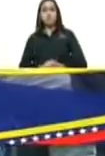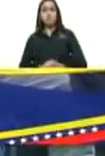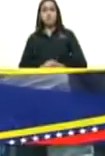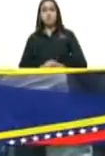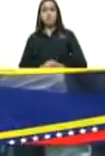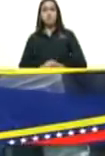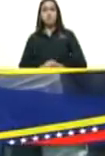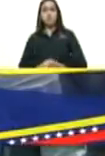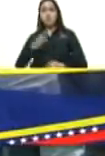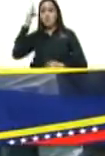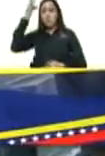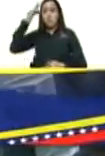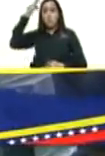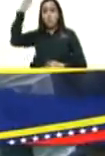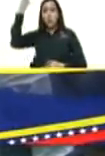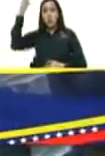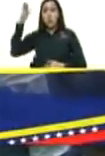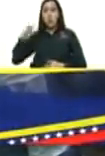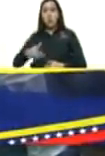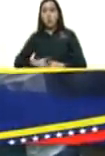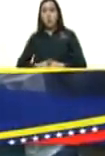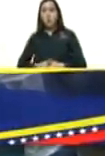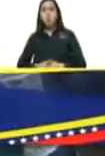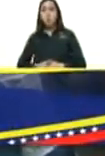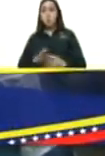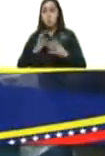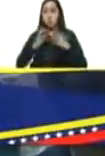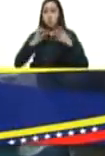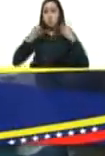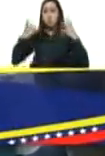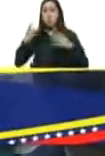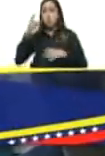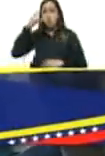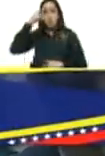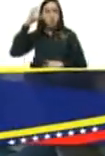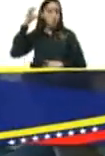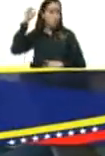filósofo platonista leninista Alfred Nazaret